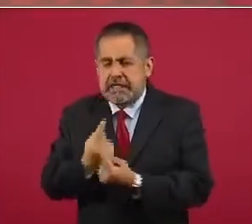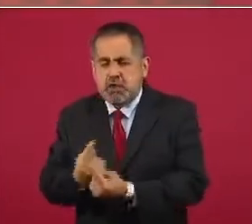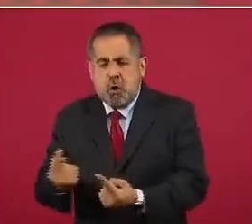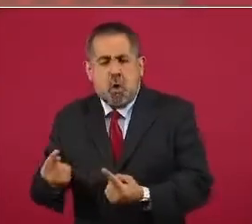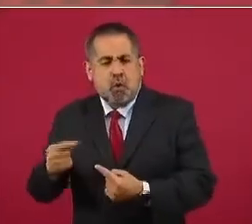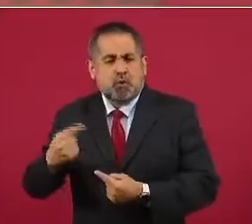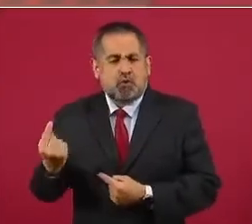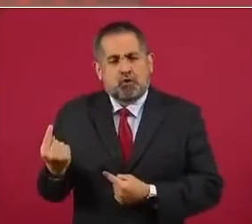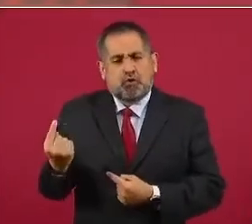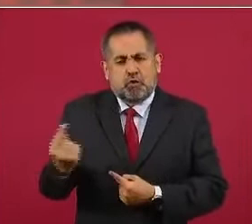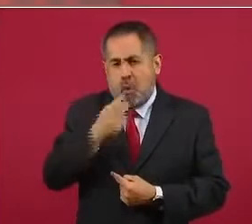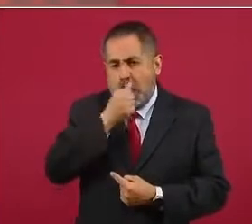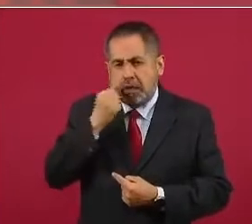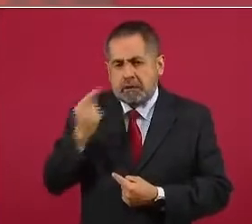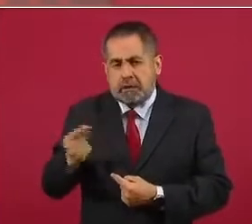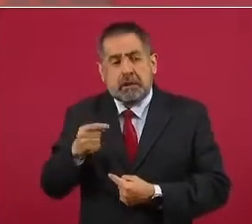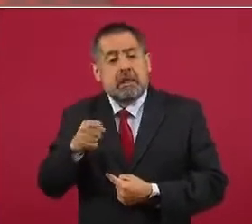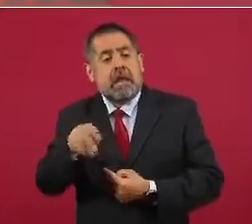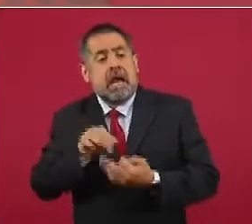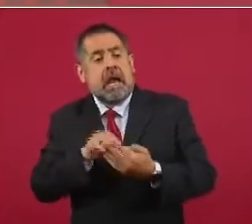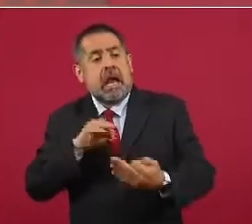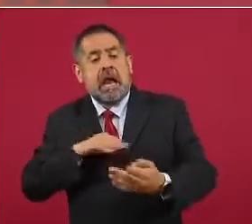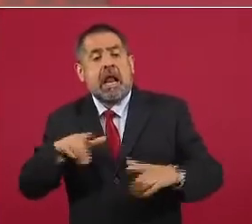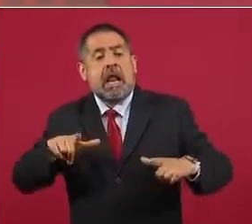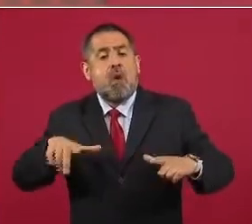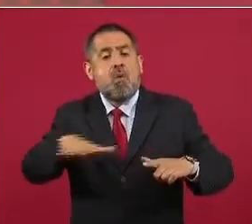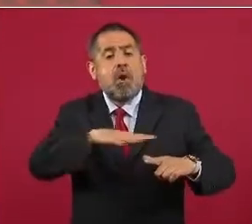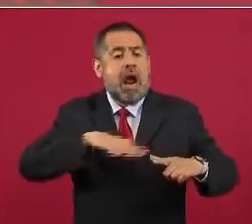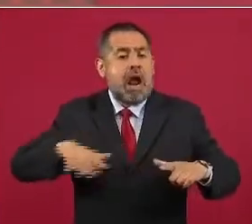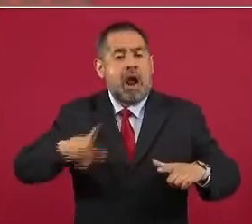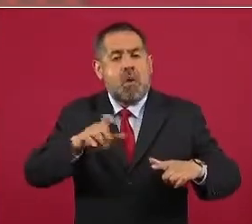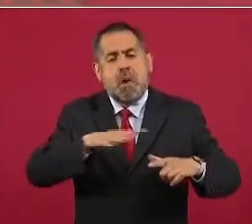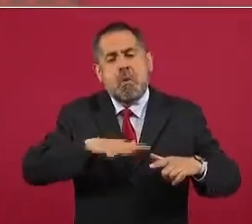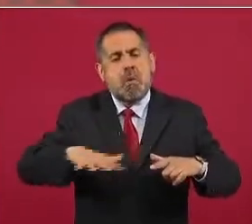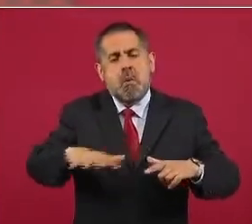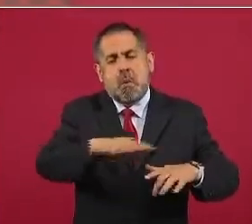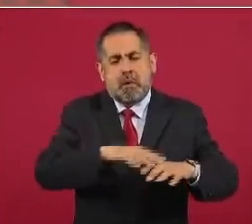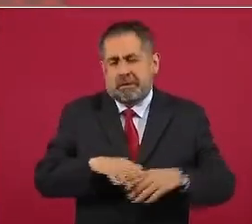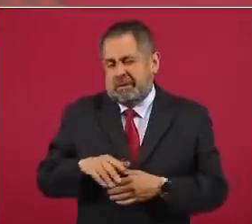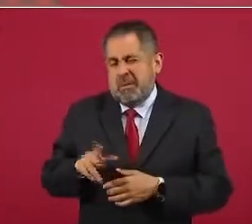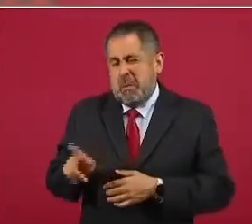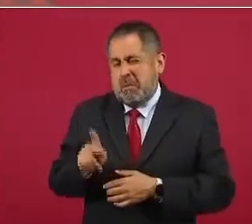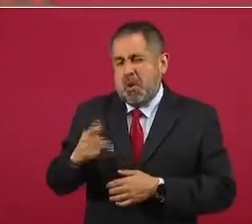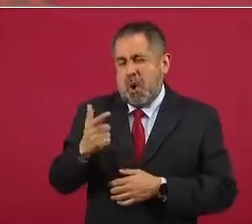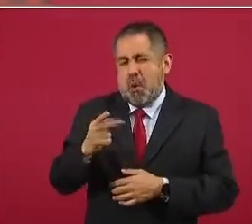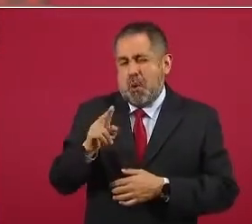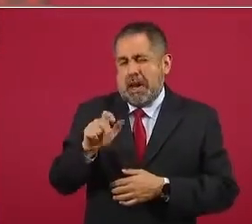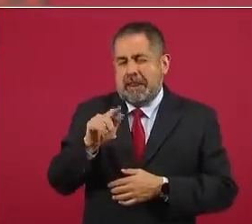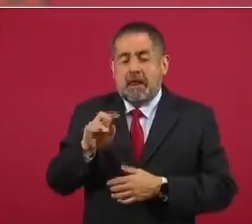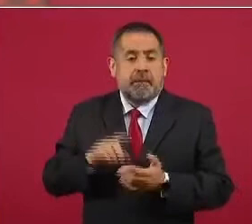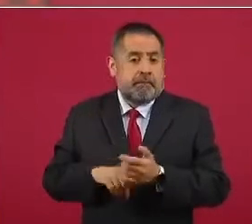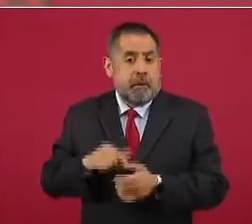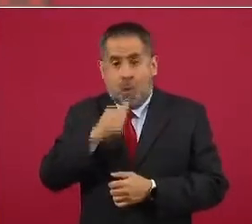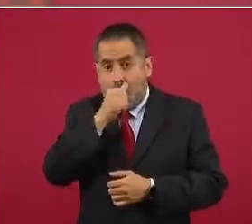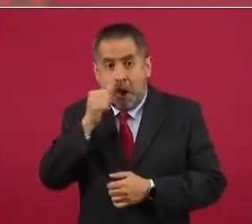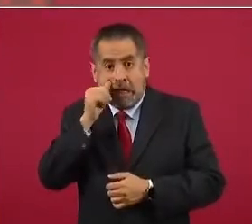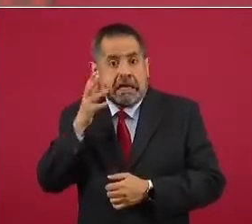laguna en Guelatao y siendo niño